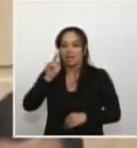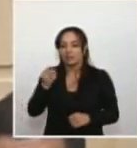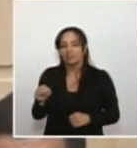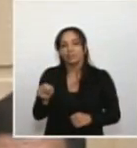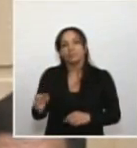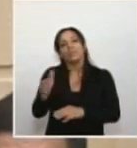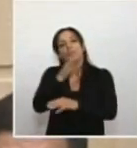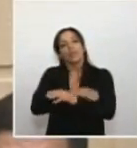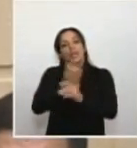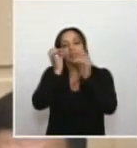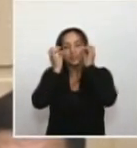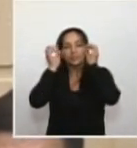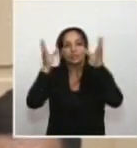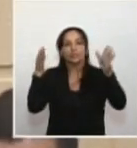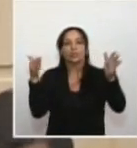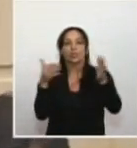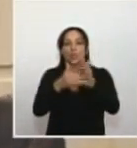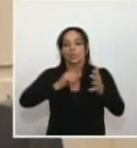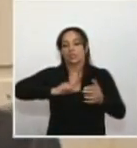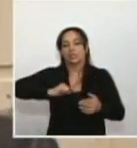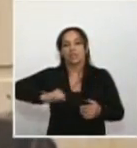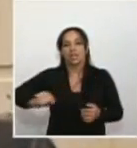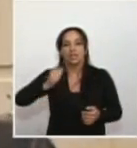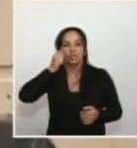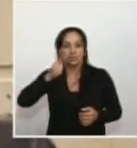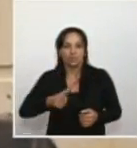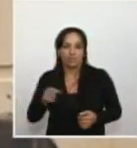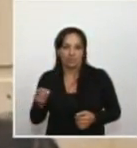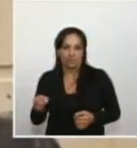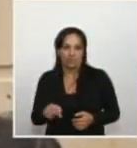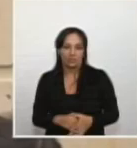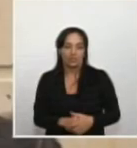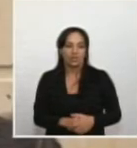incurrido en graves violaciones de los derechos humanos,